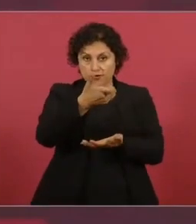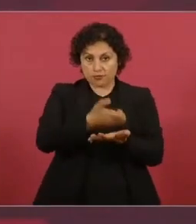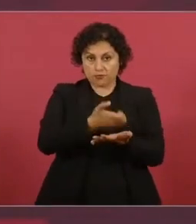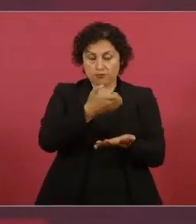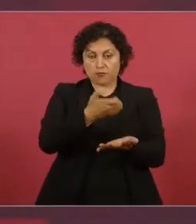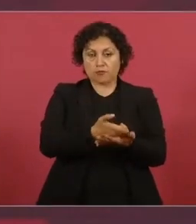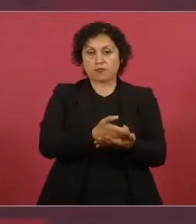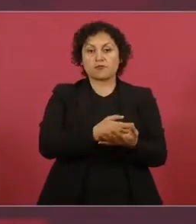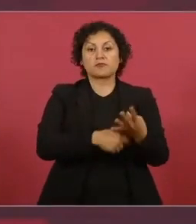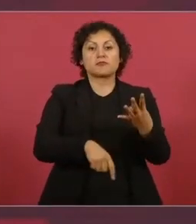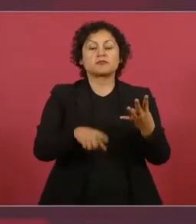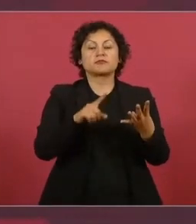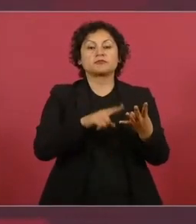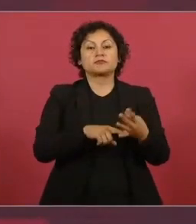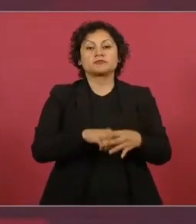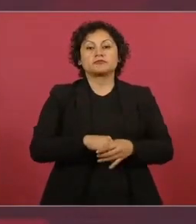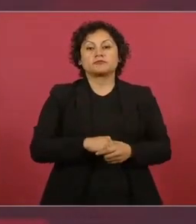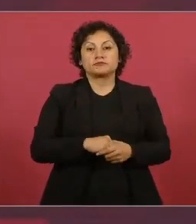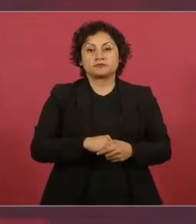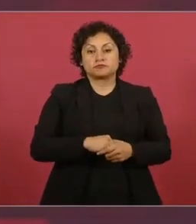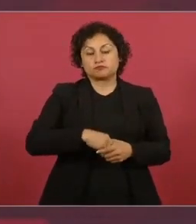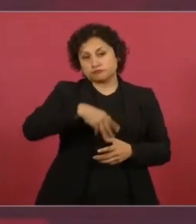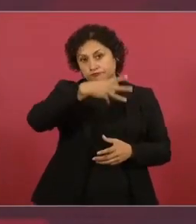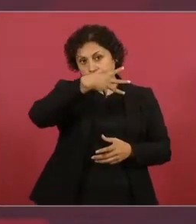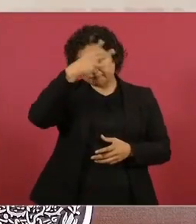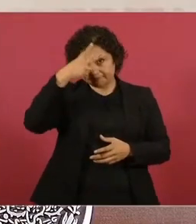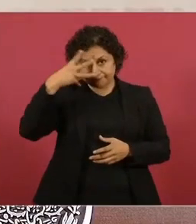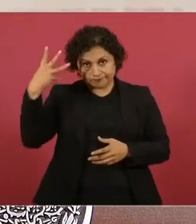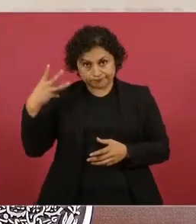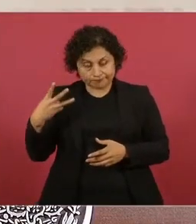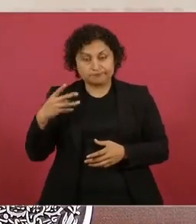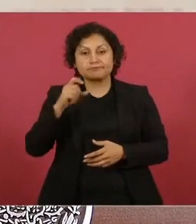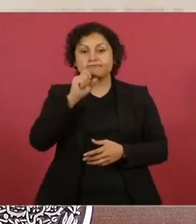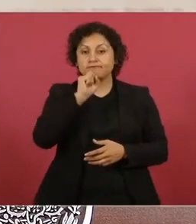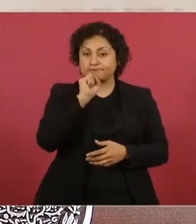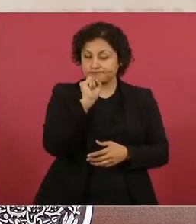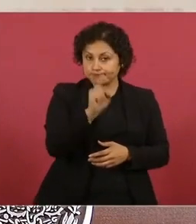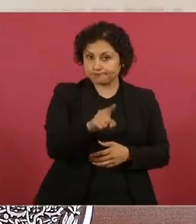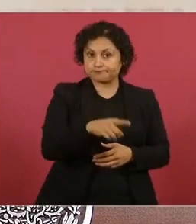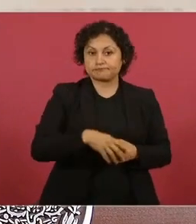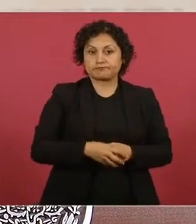las visas, también